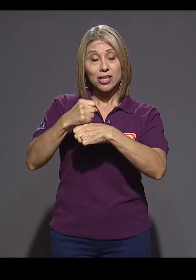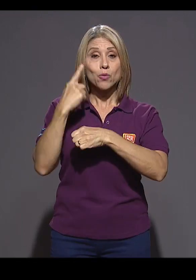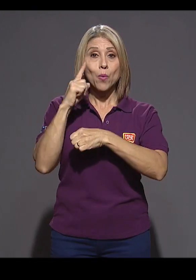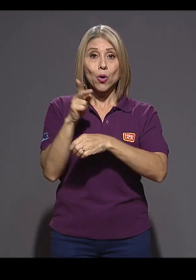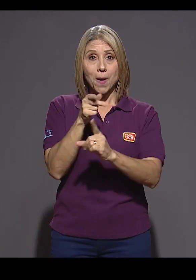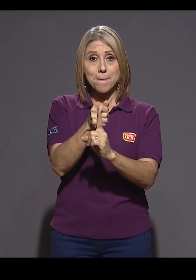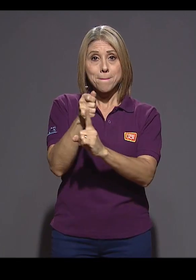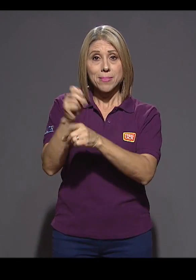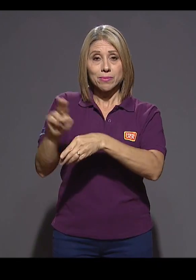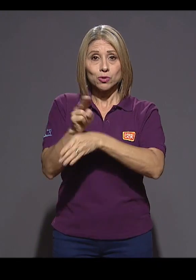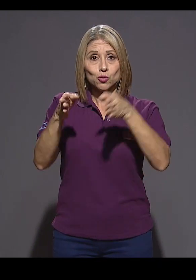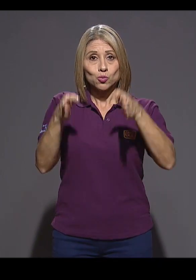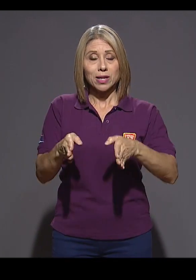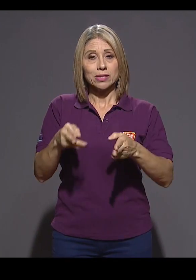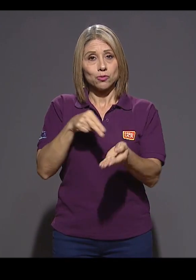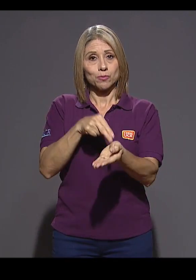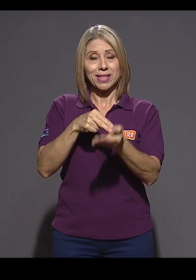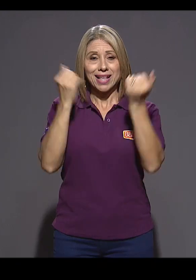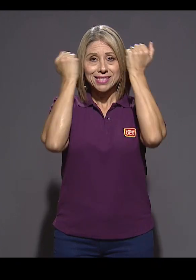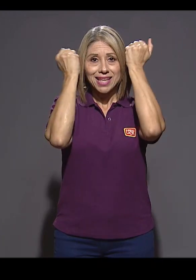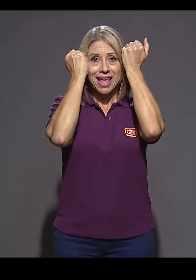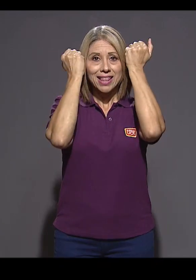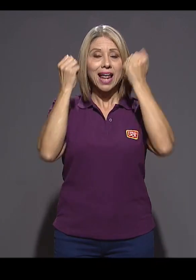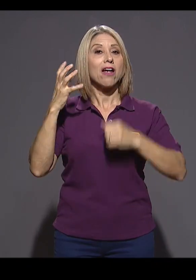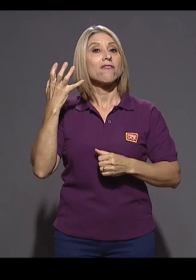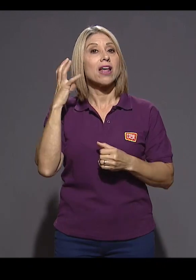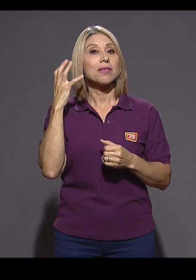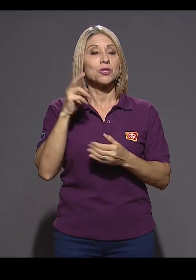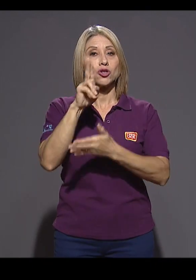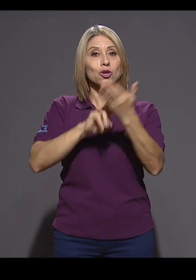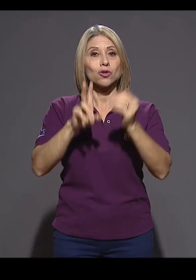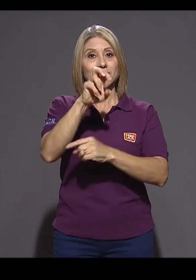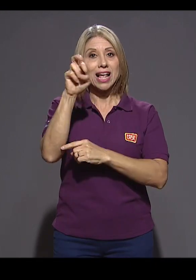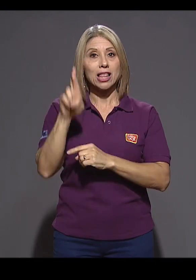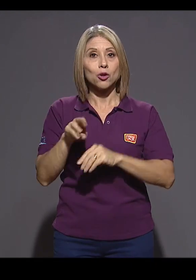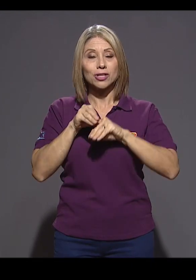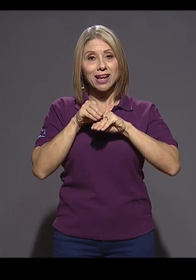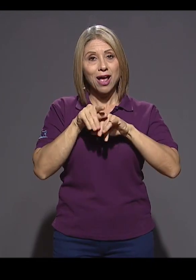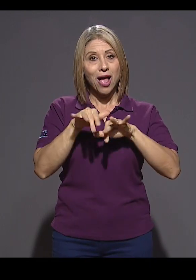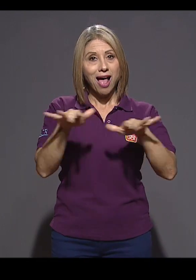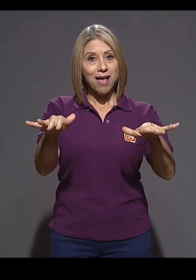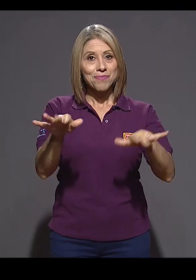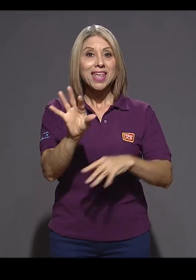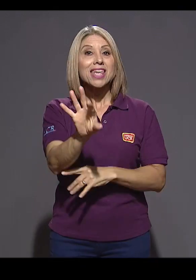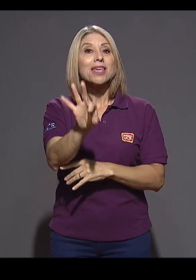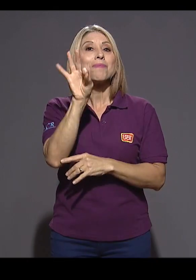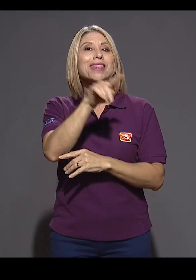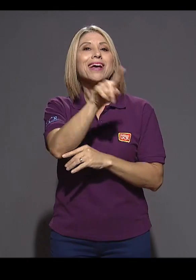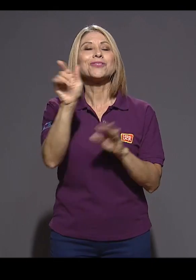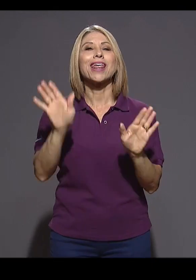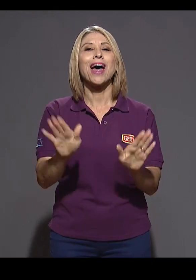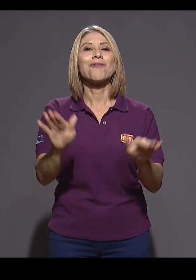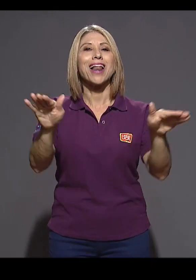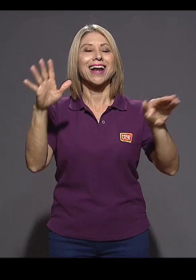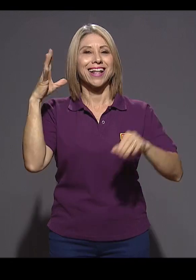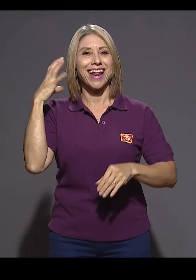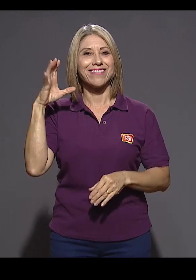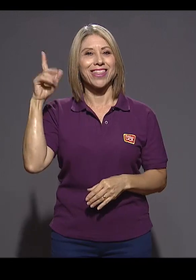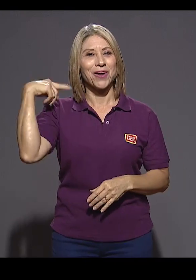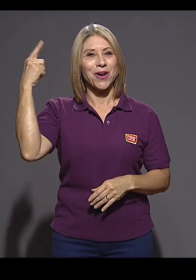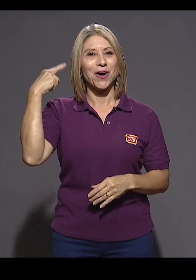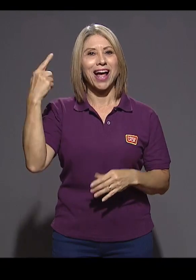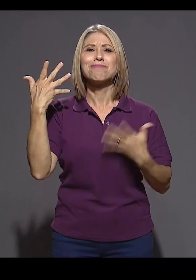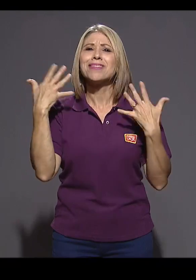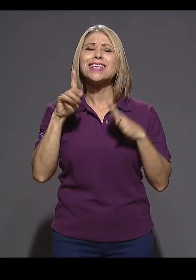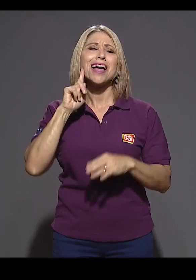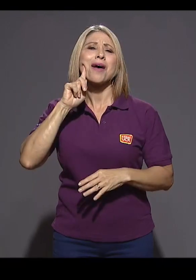usuarios del hospital psiquiátrico y transmitidos por las radioemisoras de la Universidad de Costa Rica le invitan a volar en la radio loca y dejar